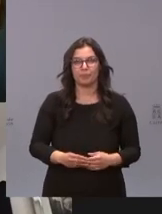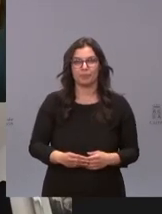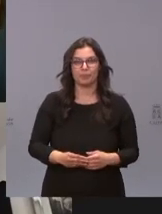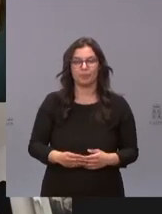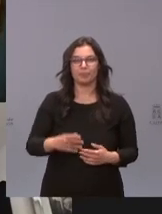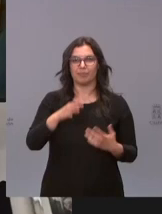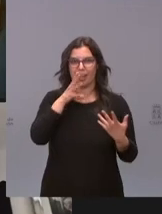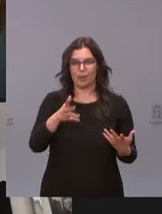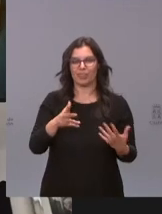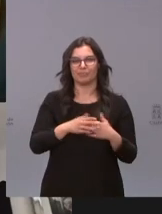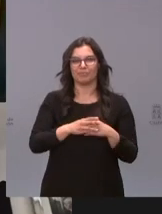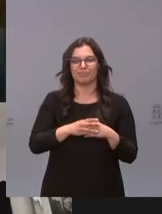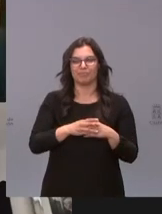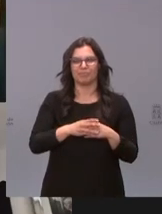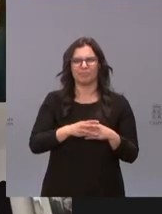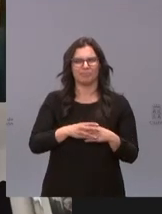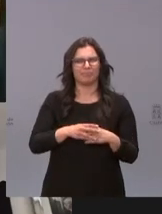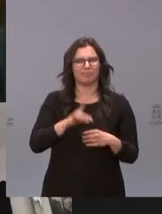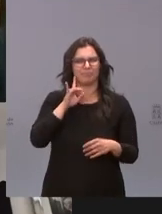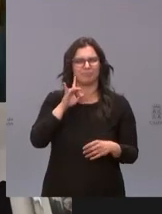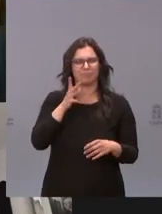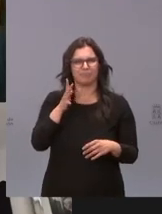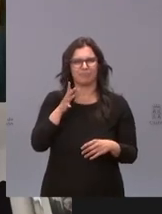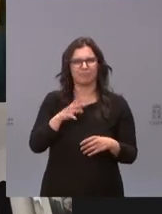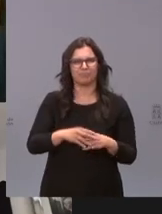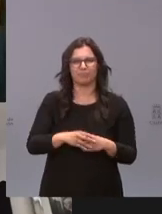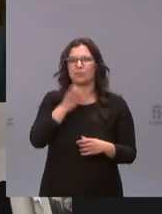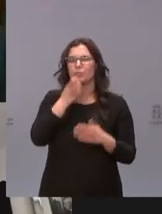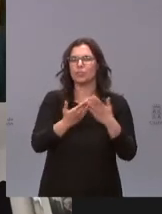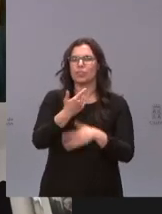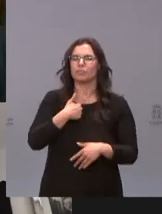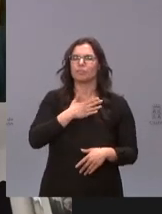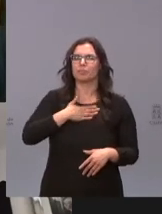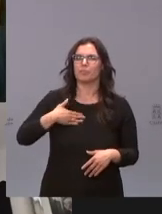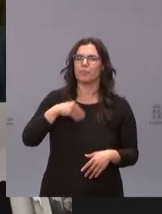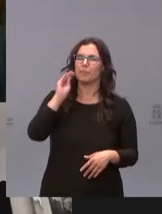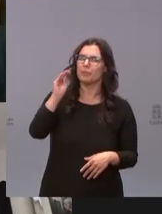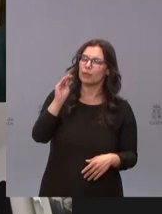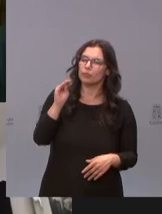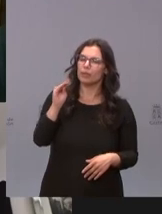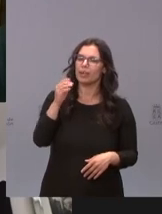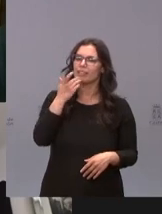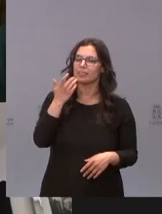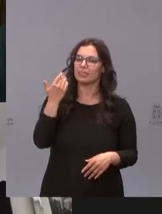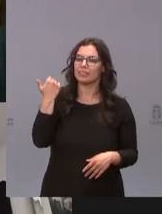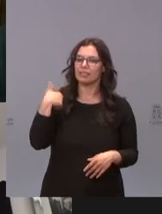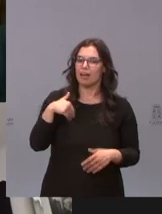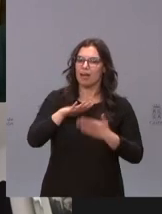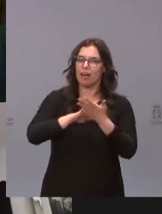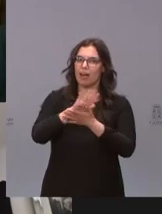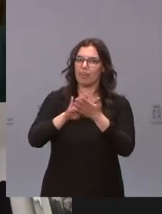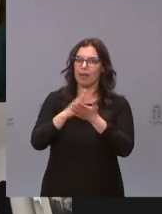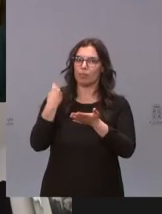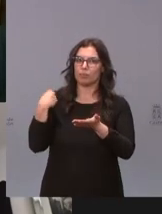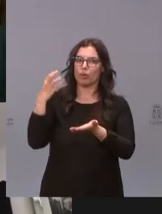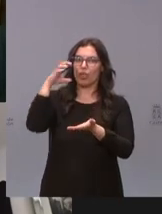Ahora pensé ya está que buenos días a todos me gustaría preguntarles si ya han hablado con los investigadores del Centro de